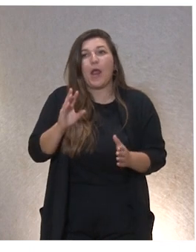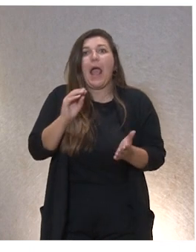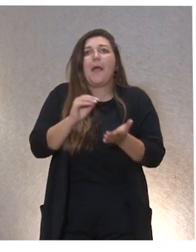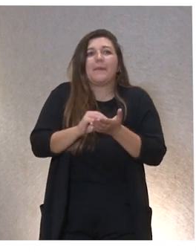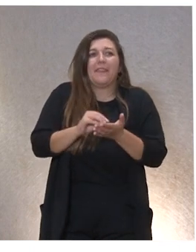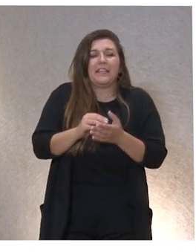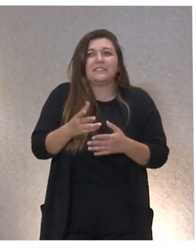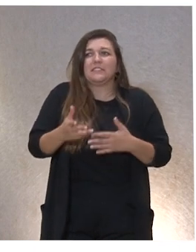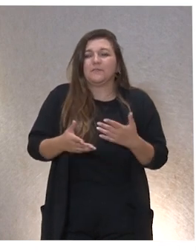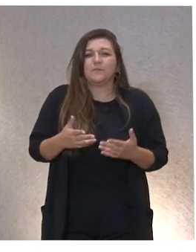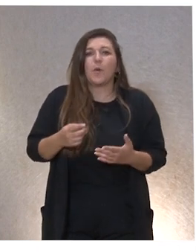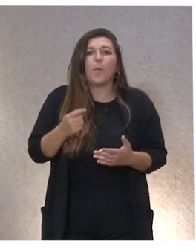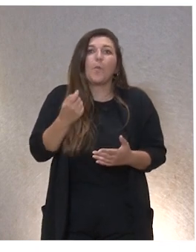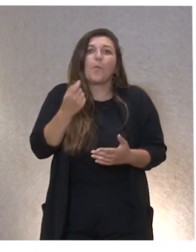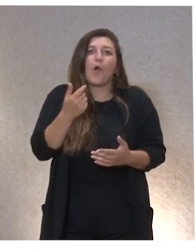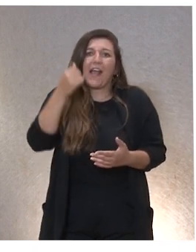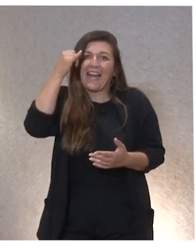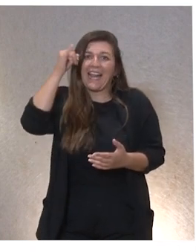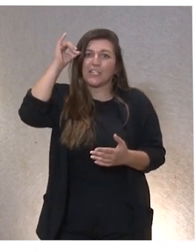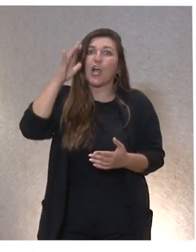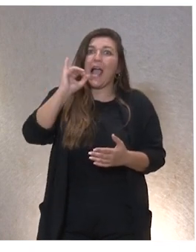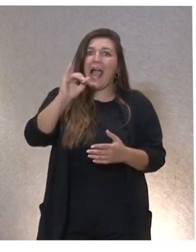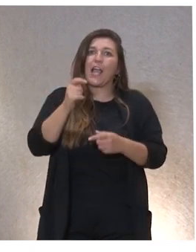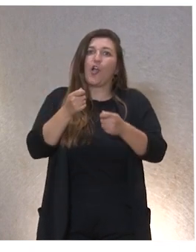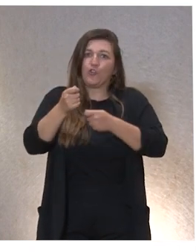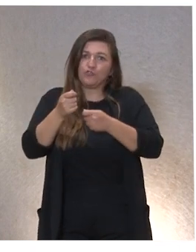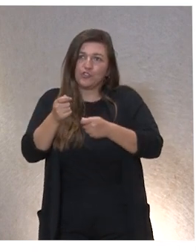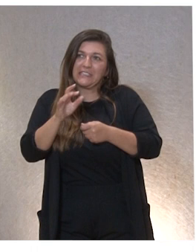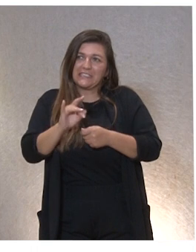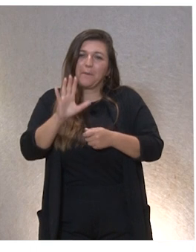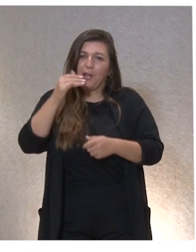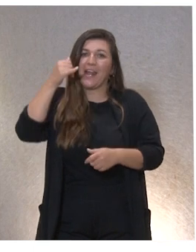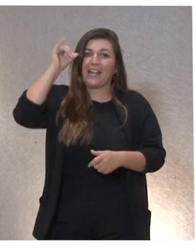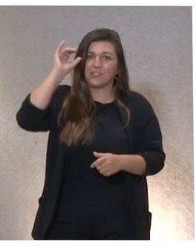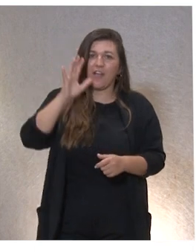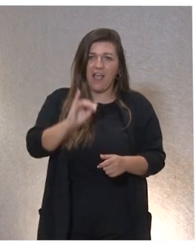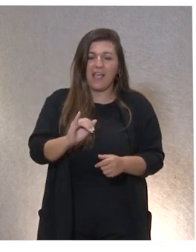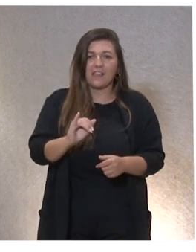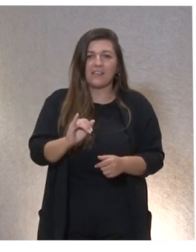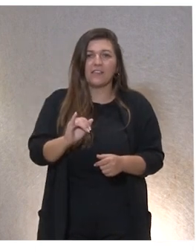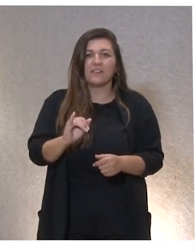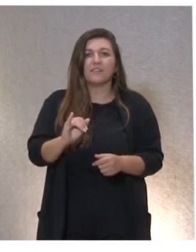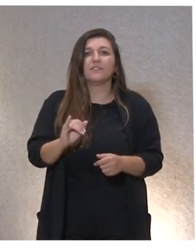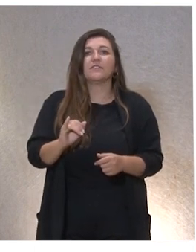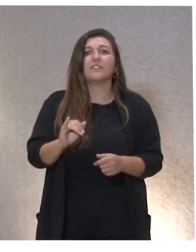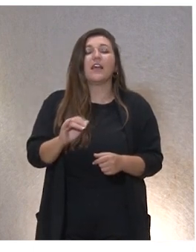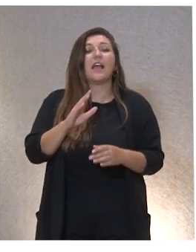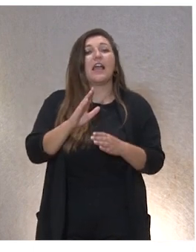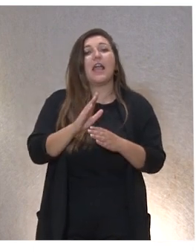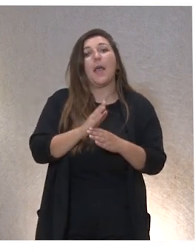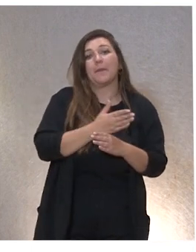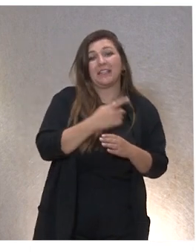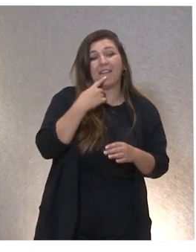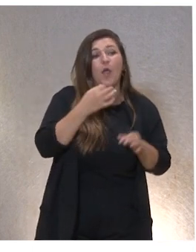suponga asumir algunos riesgos controlados pero algunos riesgos y también pues aparte de esta también